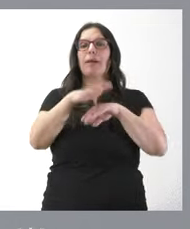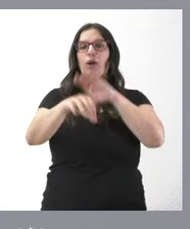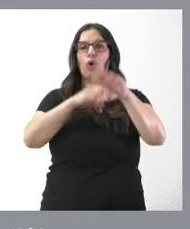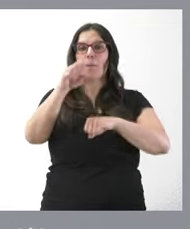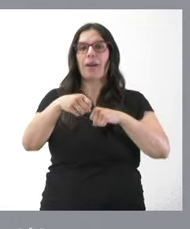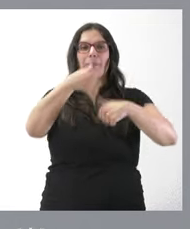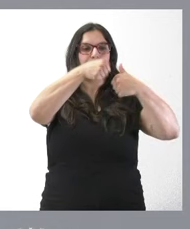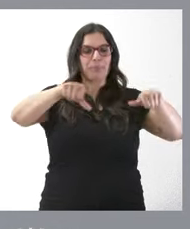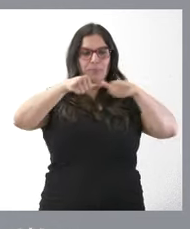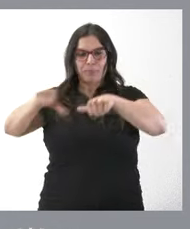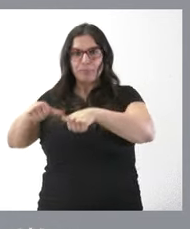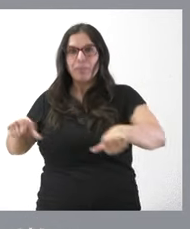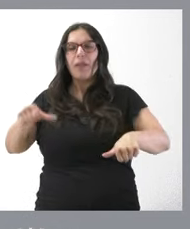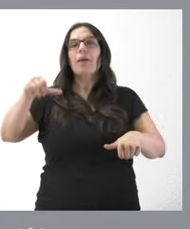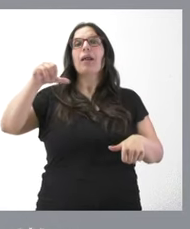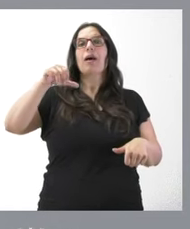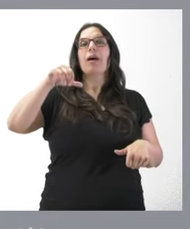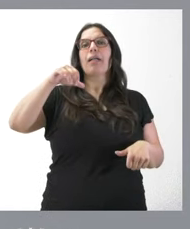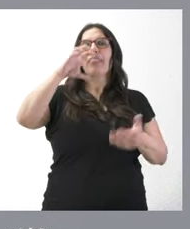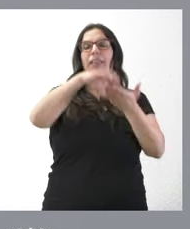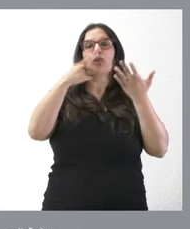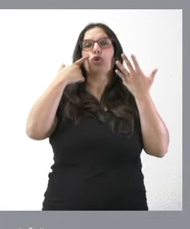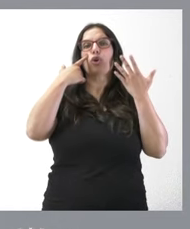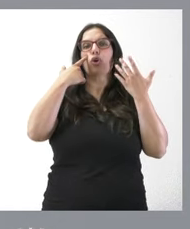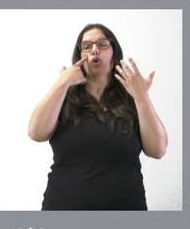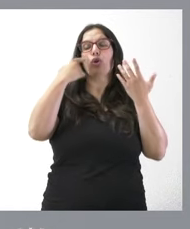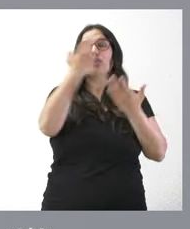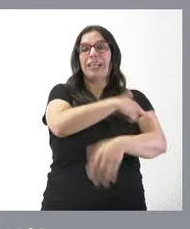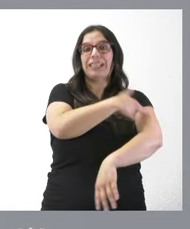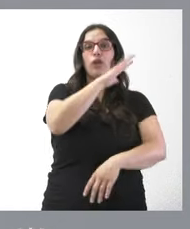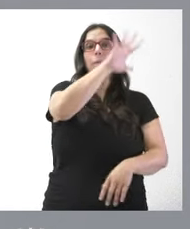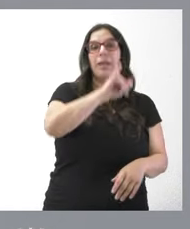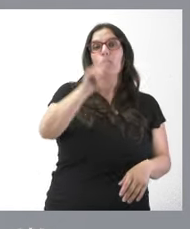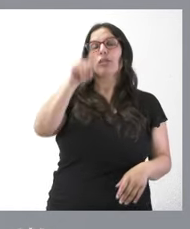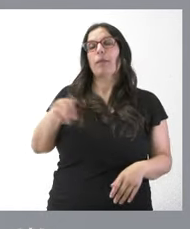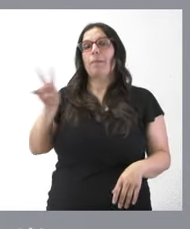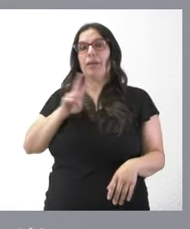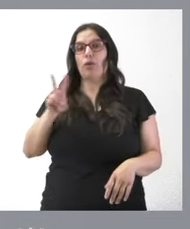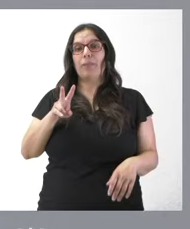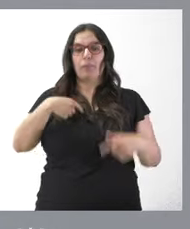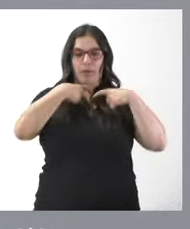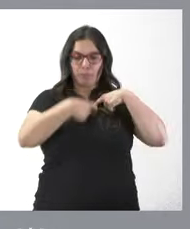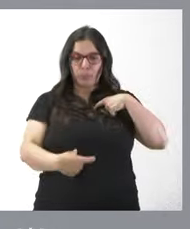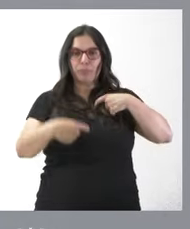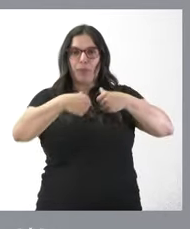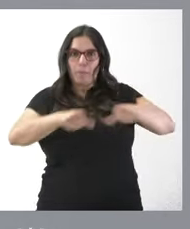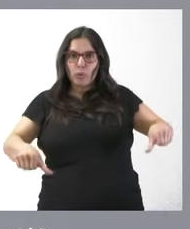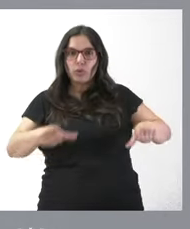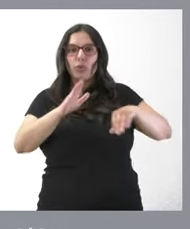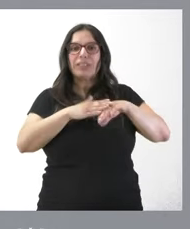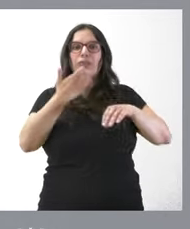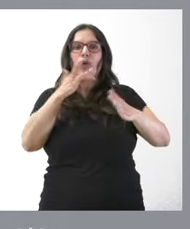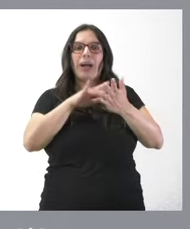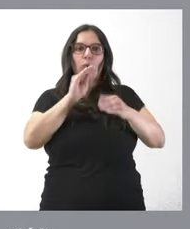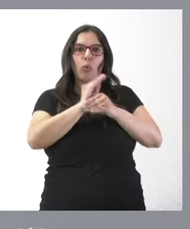apósitos a los centros sanitarios del Bierzo y la gerencia de Valladolid Oeste. Son apósitos de última generación para curas en ambiente húmedo.